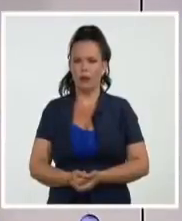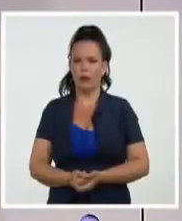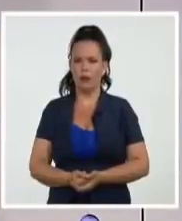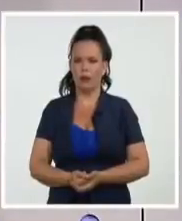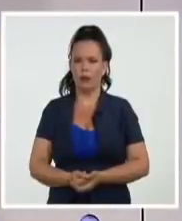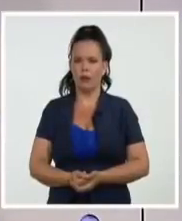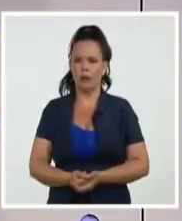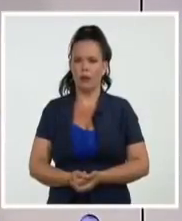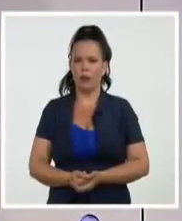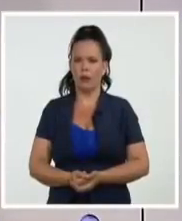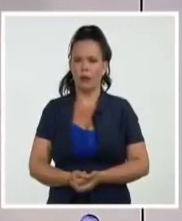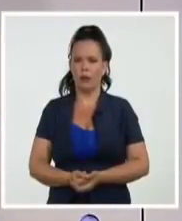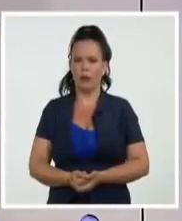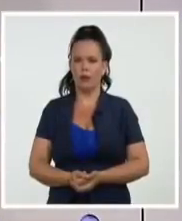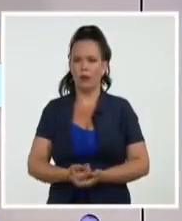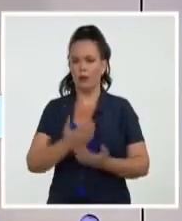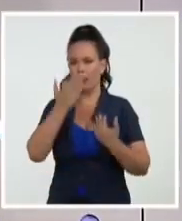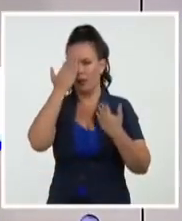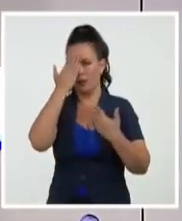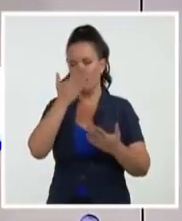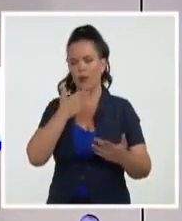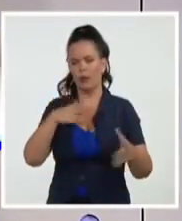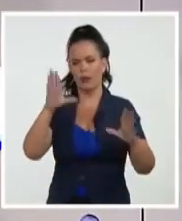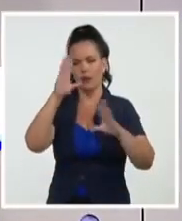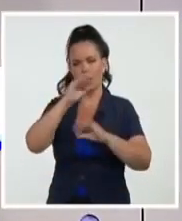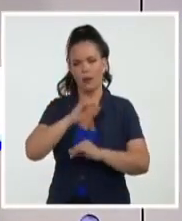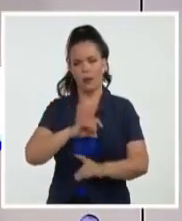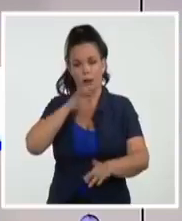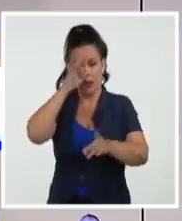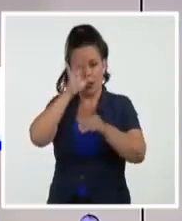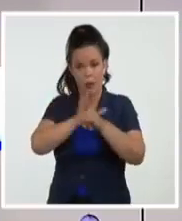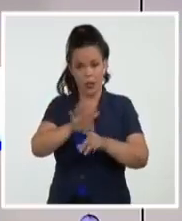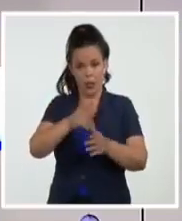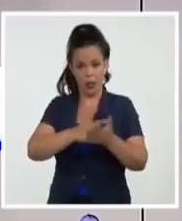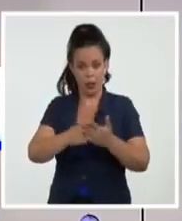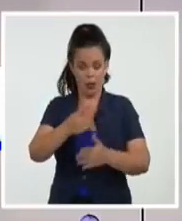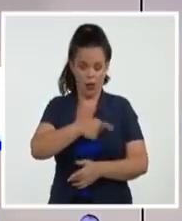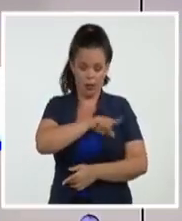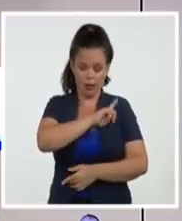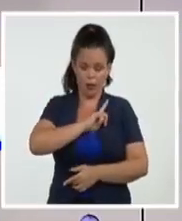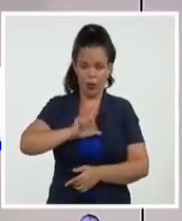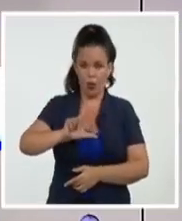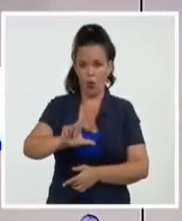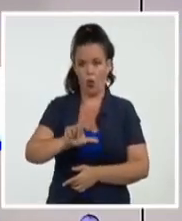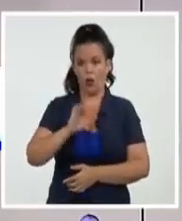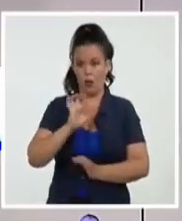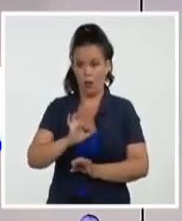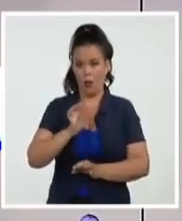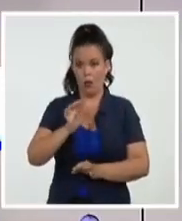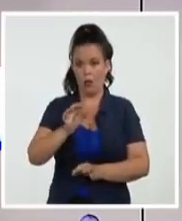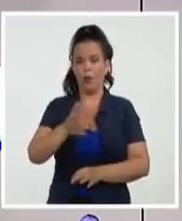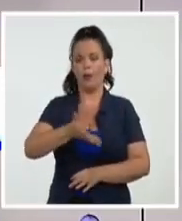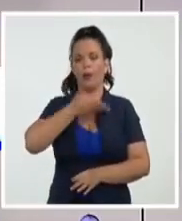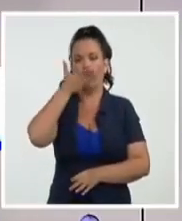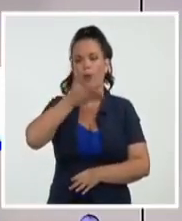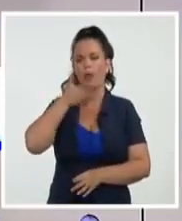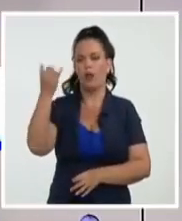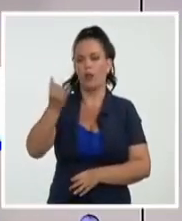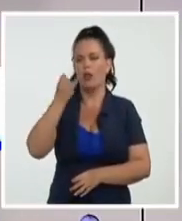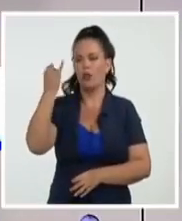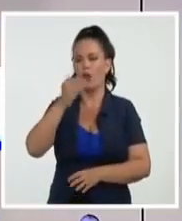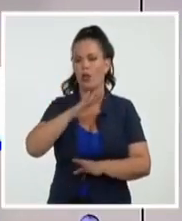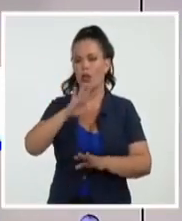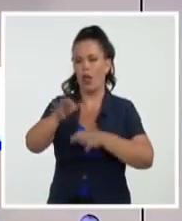Saludos, amigos. A inicios de esta propia semana, en el espacio del comentario internacional, adelantábamos los